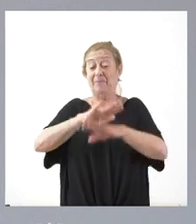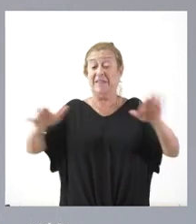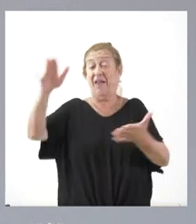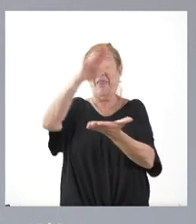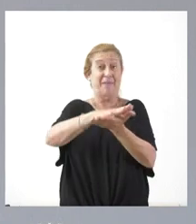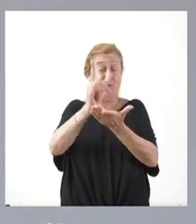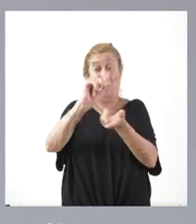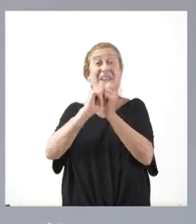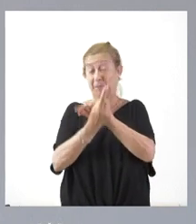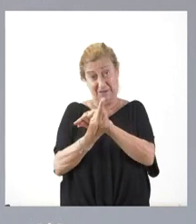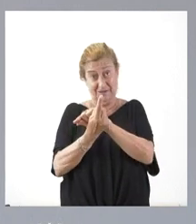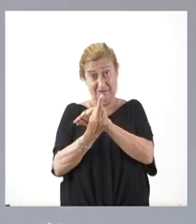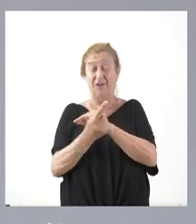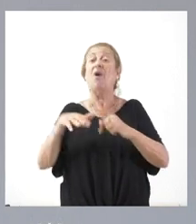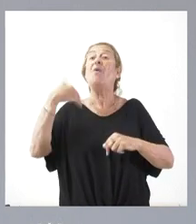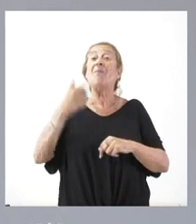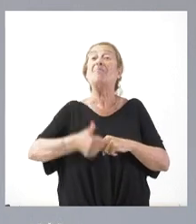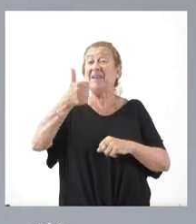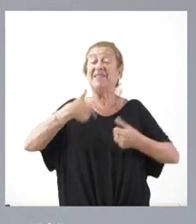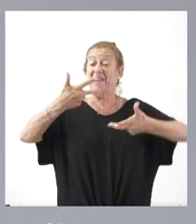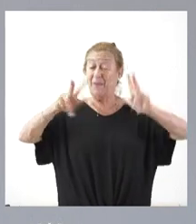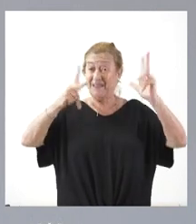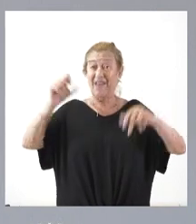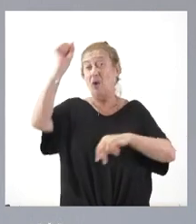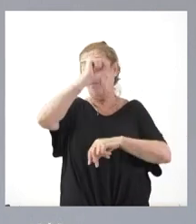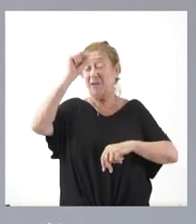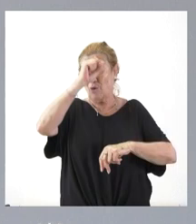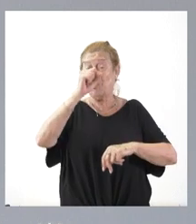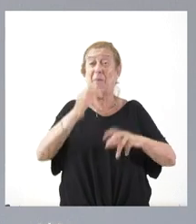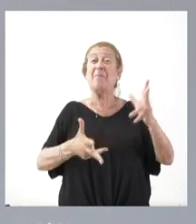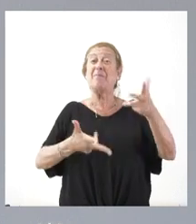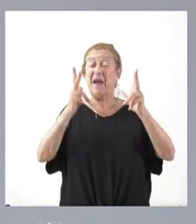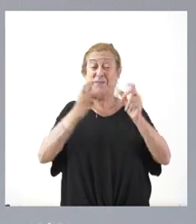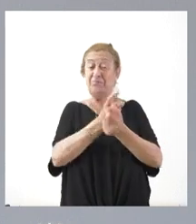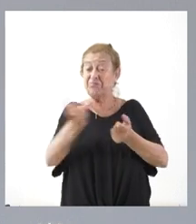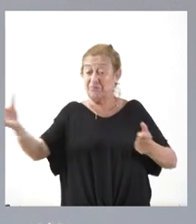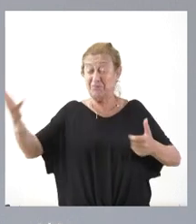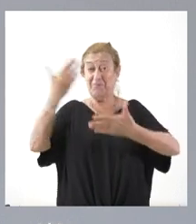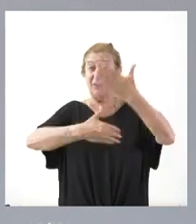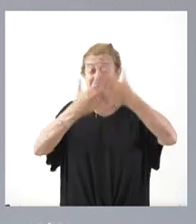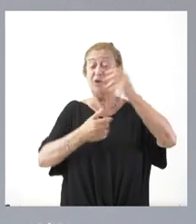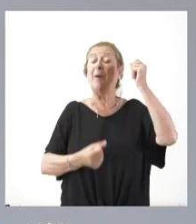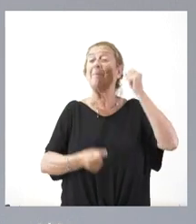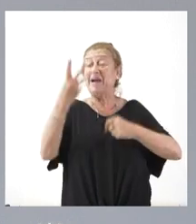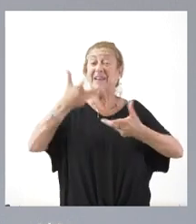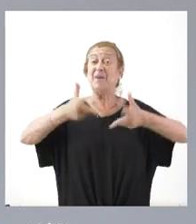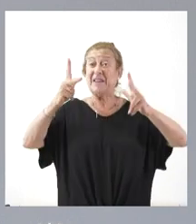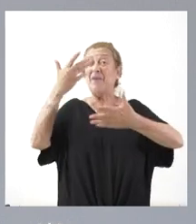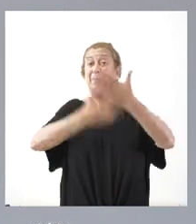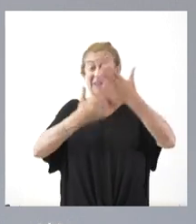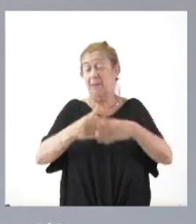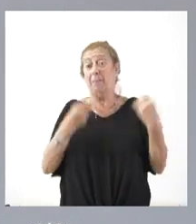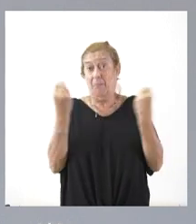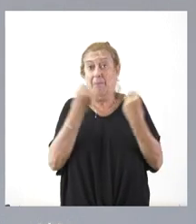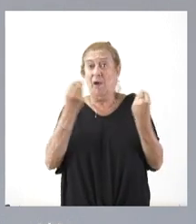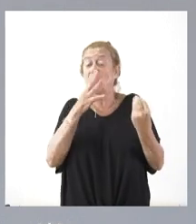muy al contrario. Cuanto más libertad de opinión, cuanto más pluralidad de medios, cuanto más libertad de prensa, mucho mejor. En